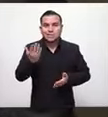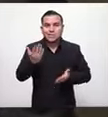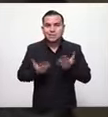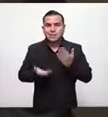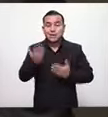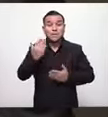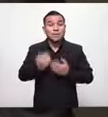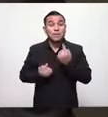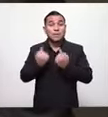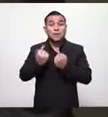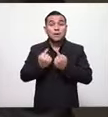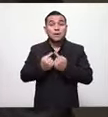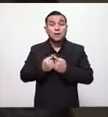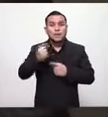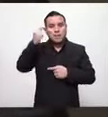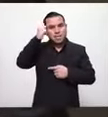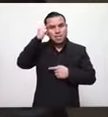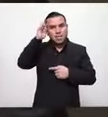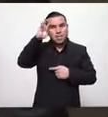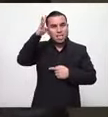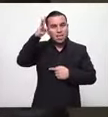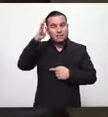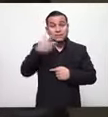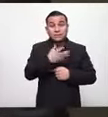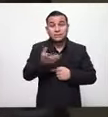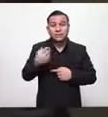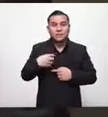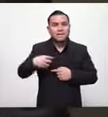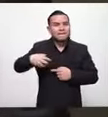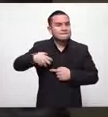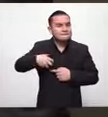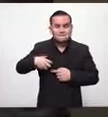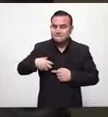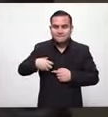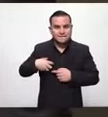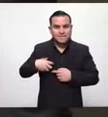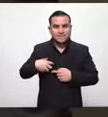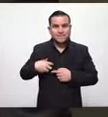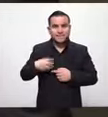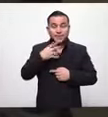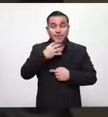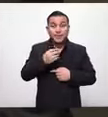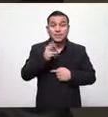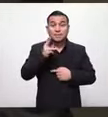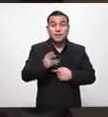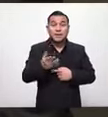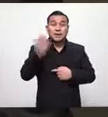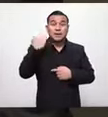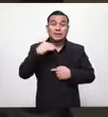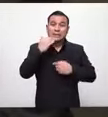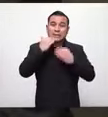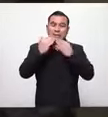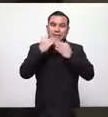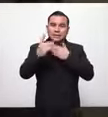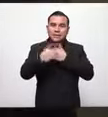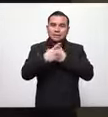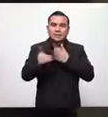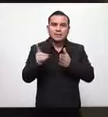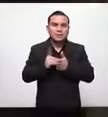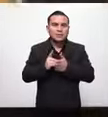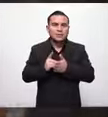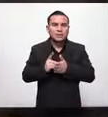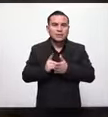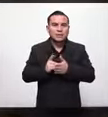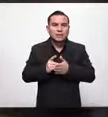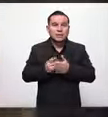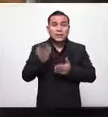de la improvisación del invento y de la mentira muy bien decía un compañero diputado hace poco no es que